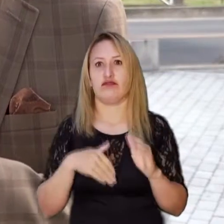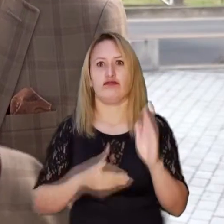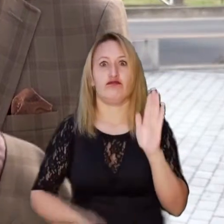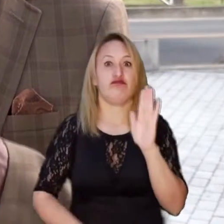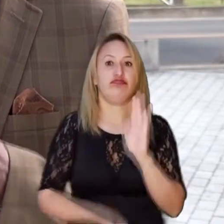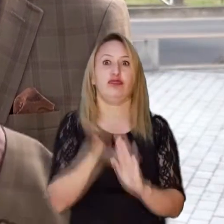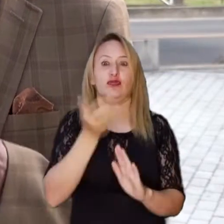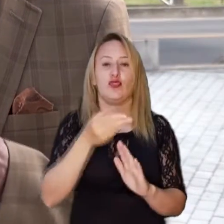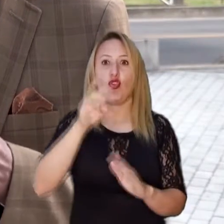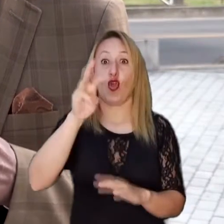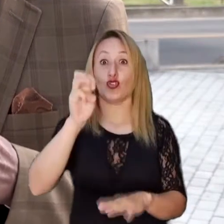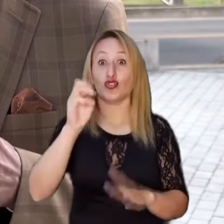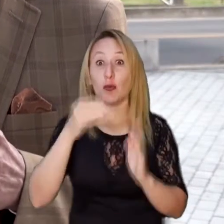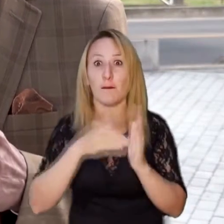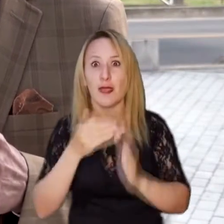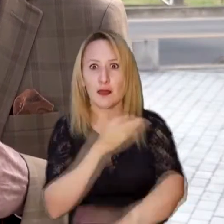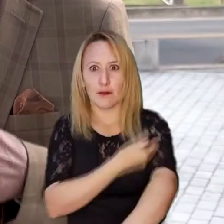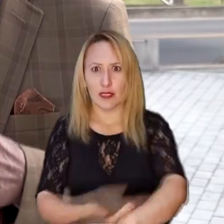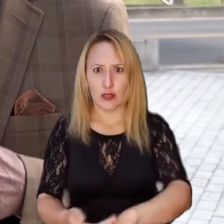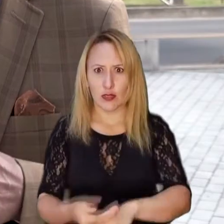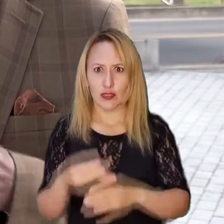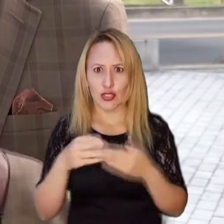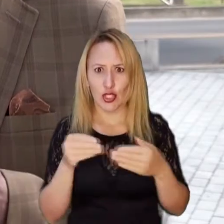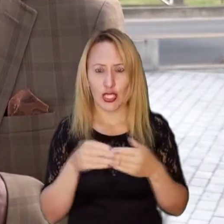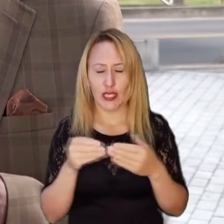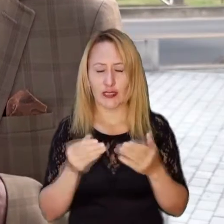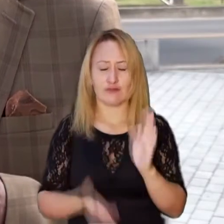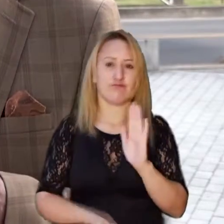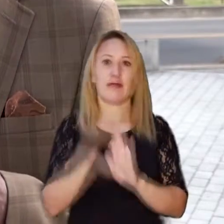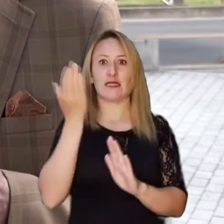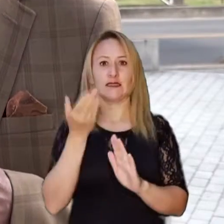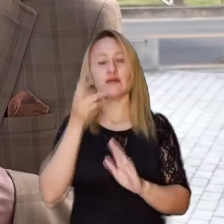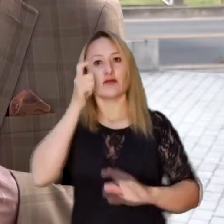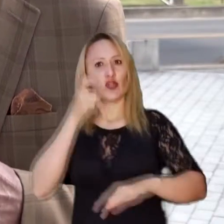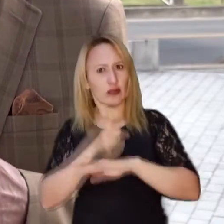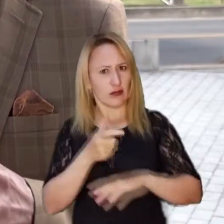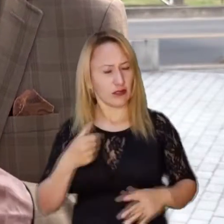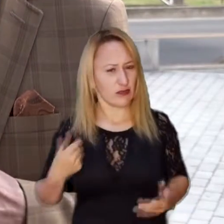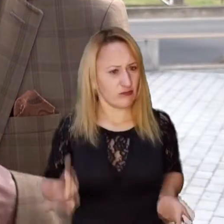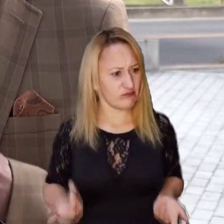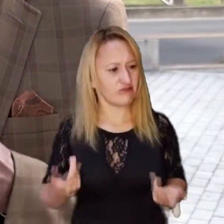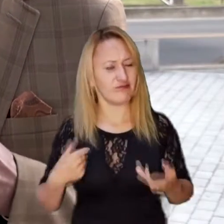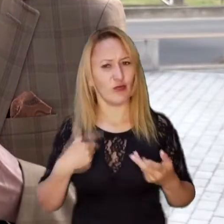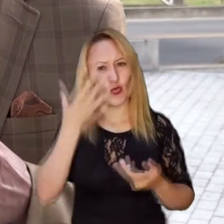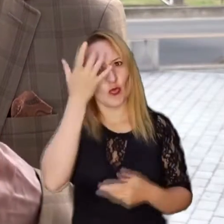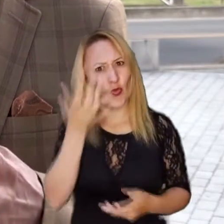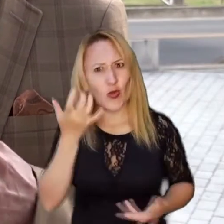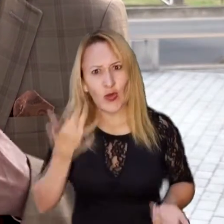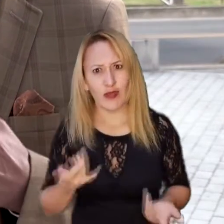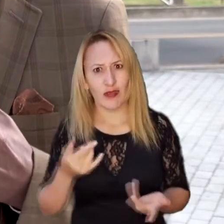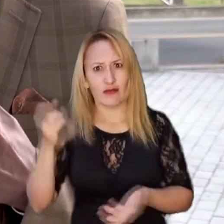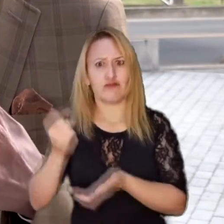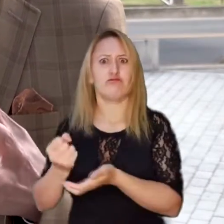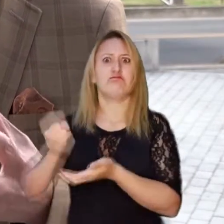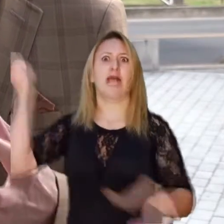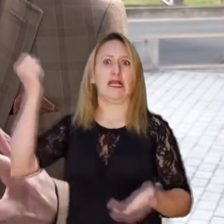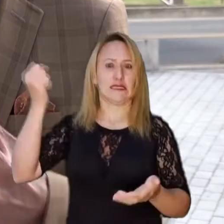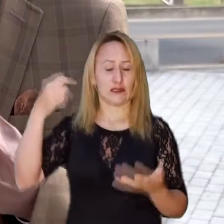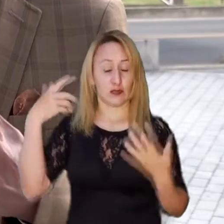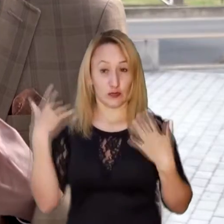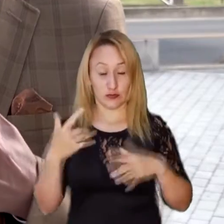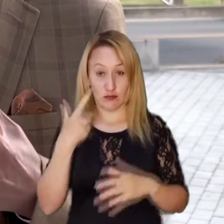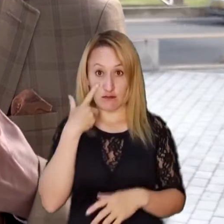costar más de 8.000 millones de dólares. Por eso, los reparos de la Contraloría en determinar por qué